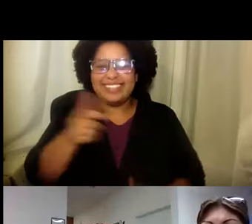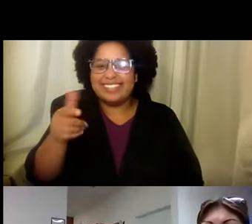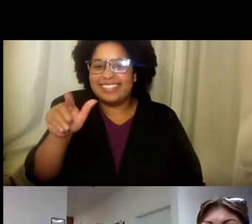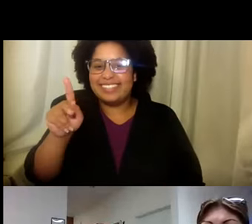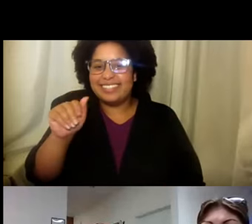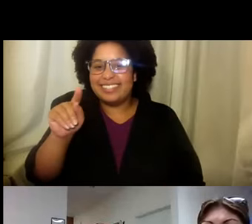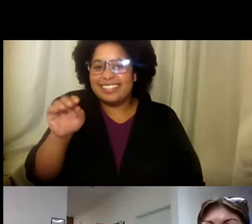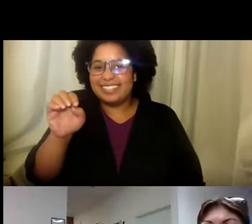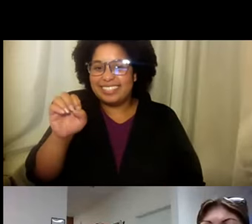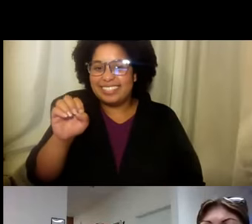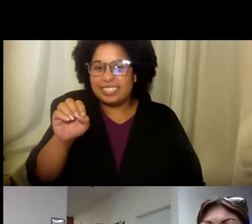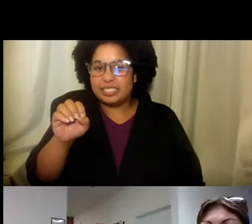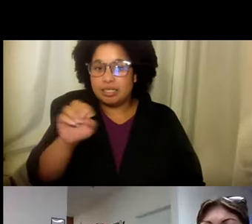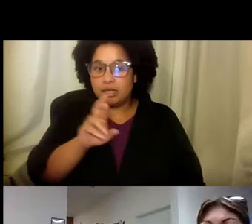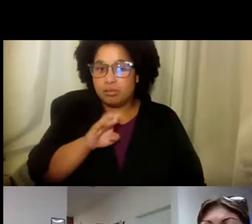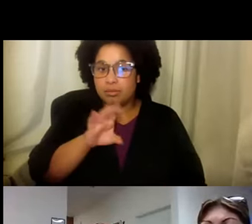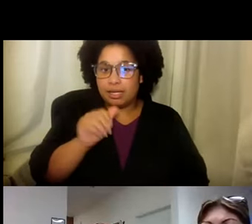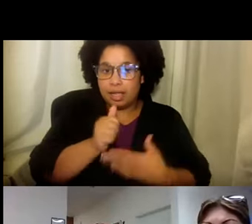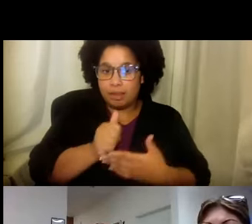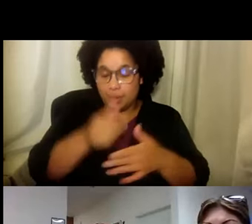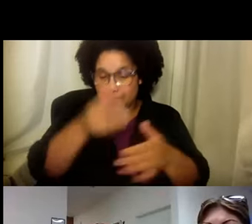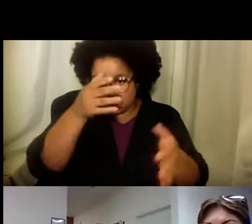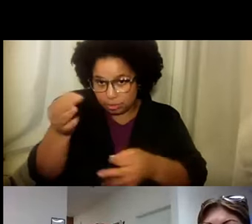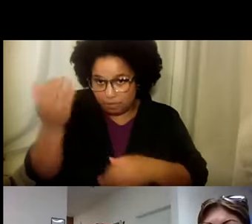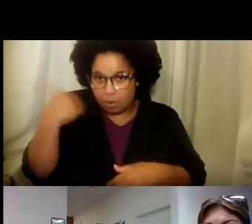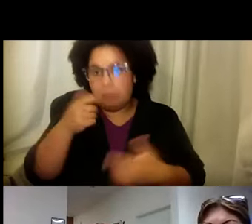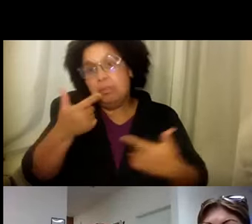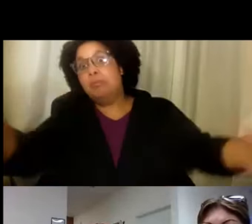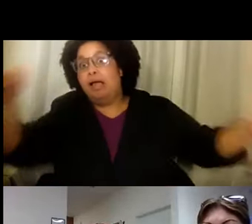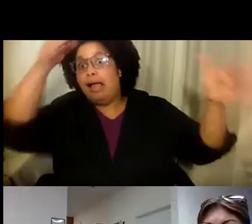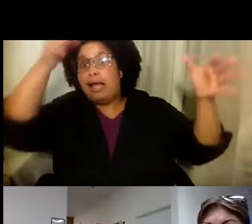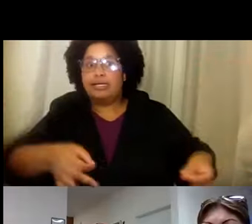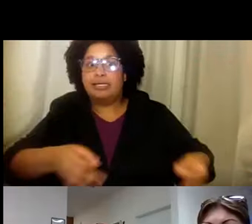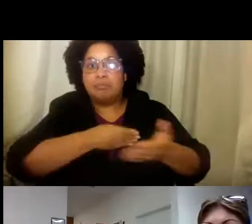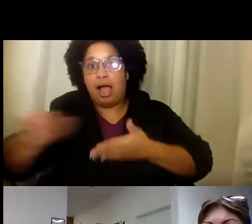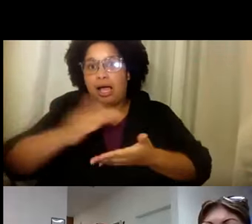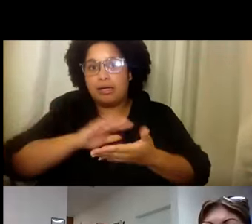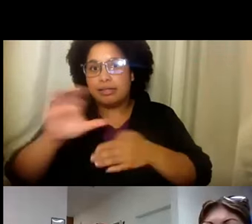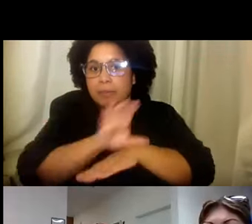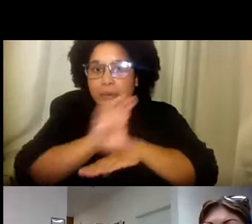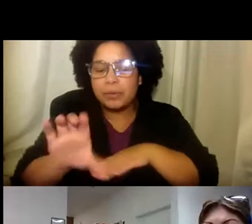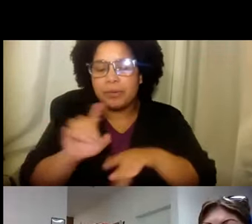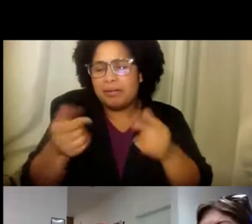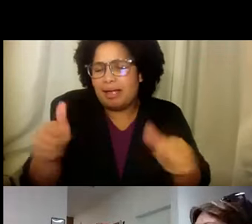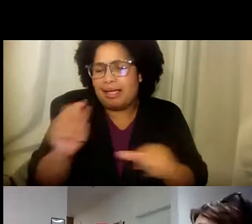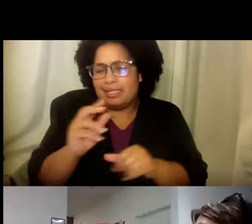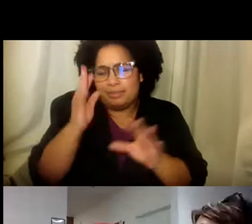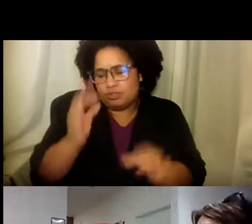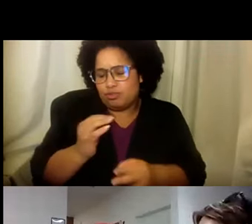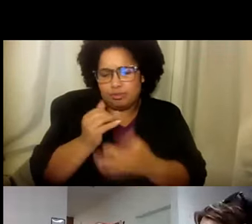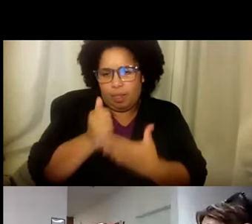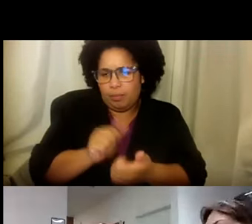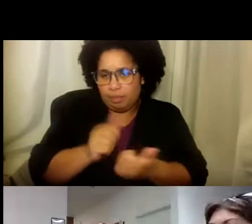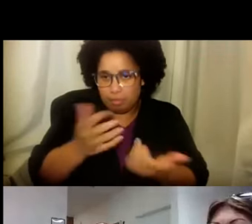Bueno. Kate. ¿Qué tal? ¿Qué tal? usted? ¿Será que Rebeca alguna vez ha ido con una decisión? Y no. No tiene que ser una decisión enorme.